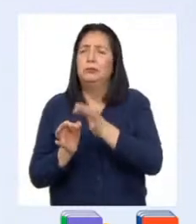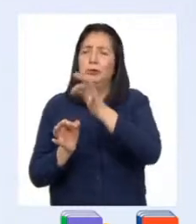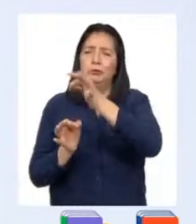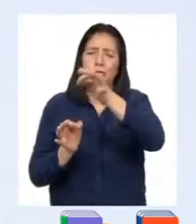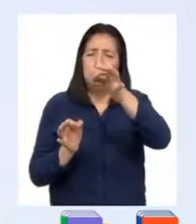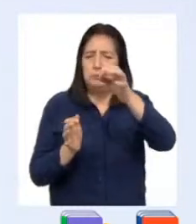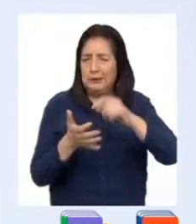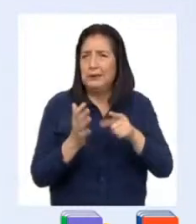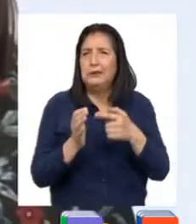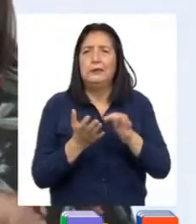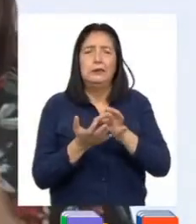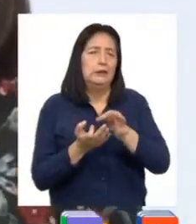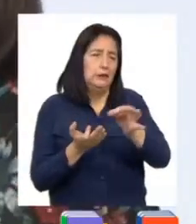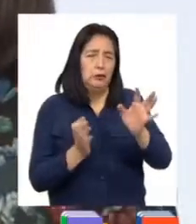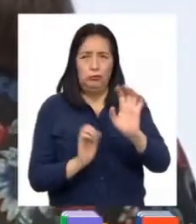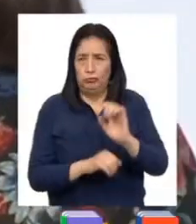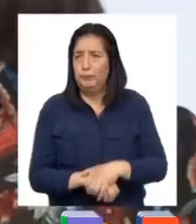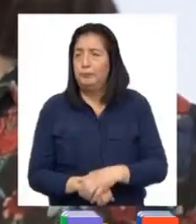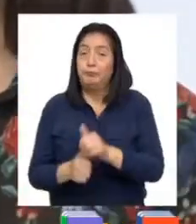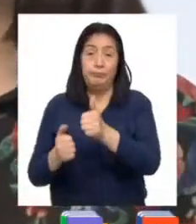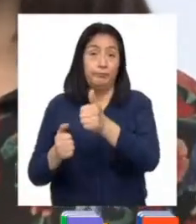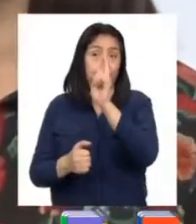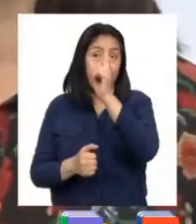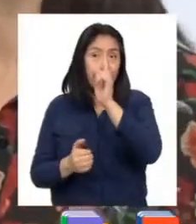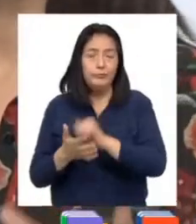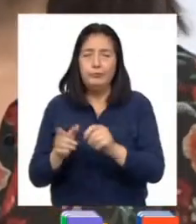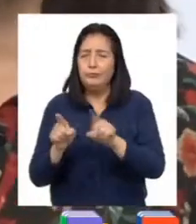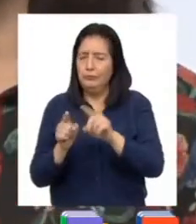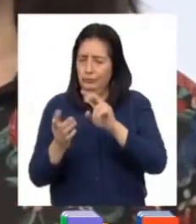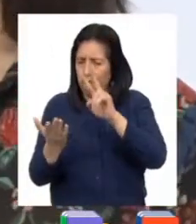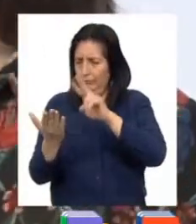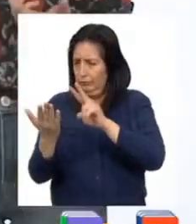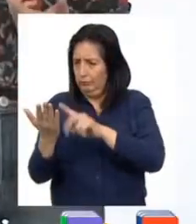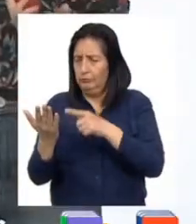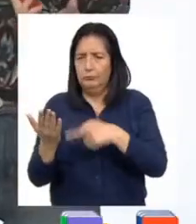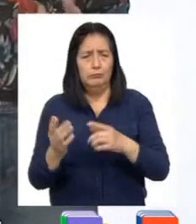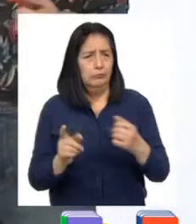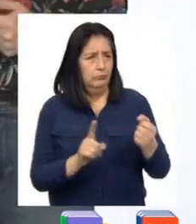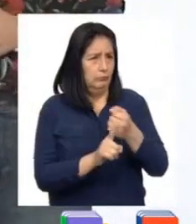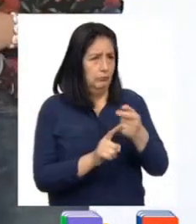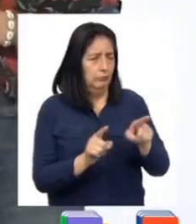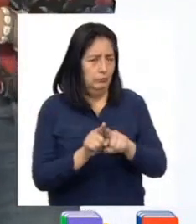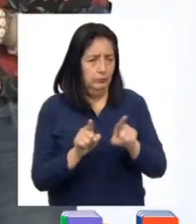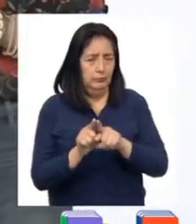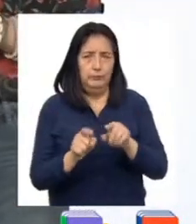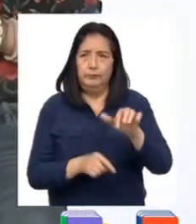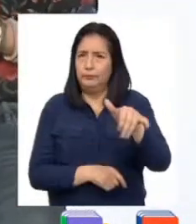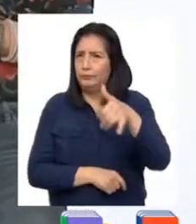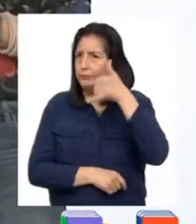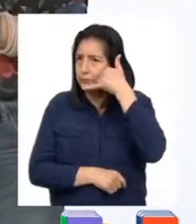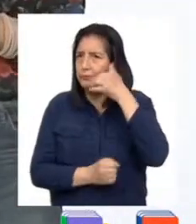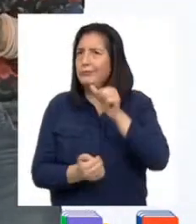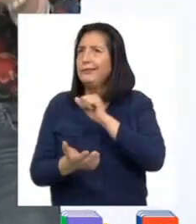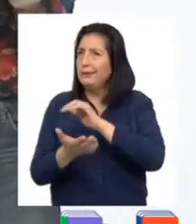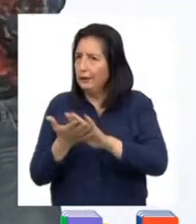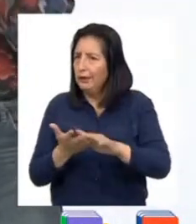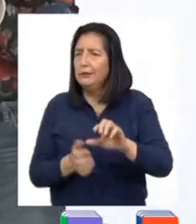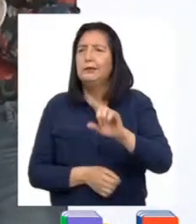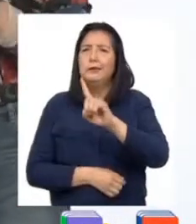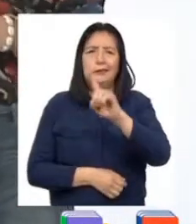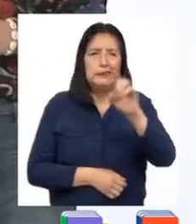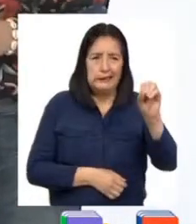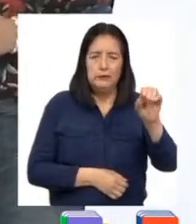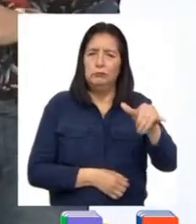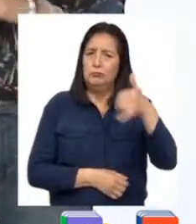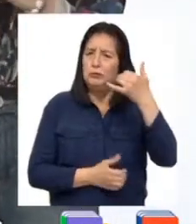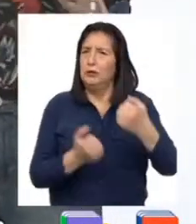provincia y distrito. Profesora, además he visto que ante un caso de violencia también podemos llamar de manera gratuita a la línea 100 que brinda